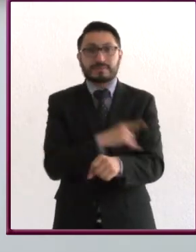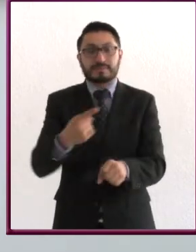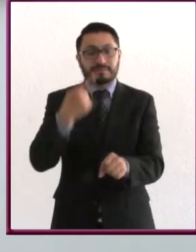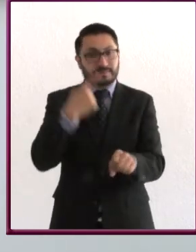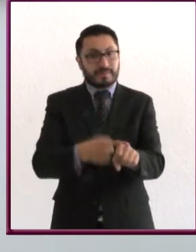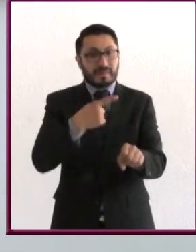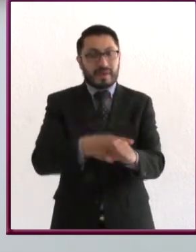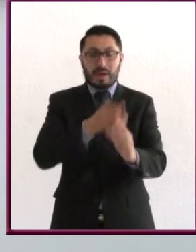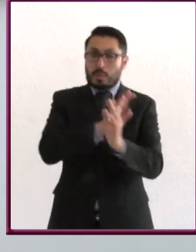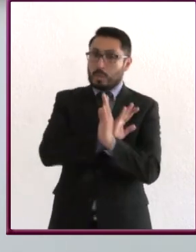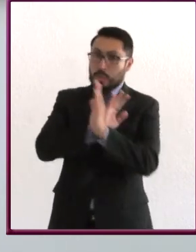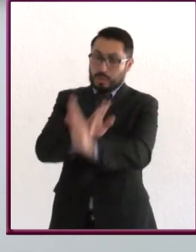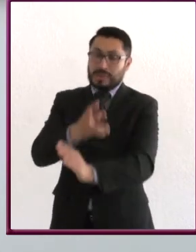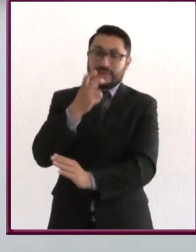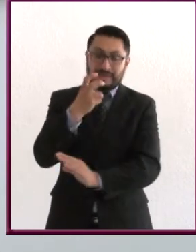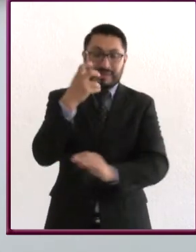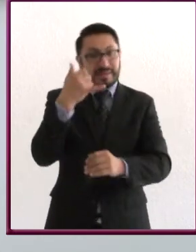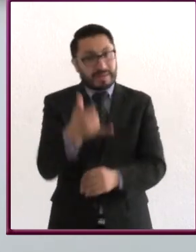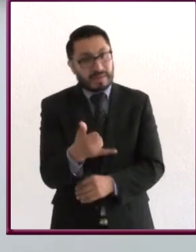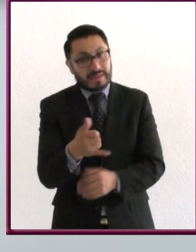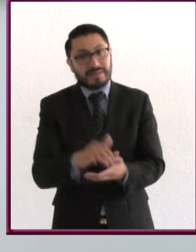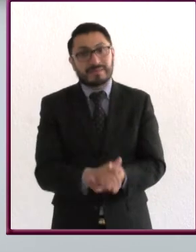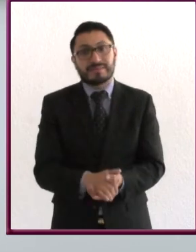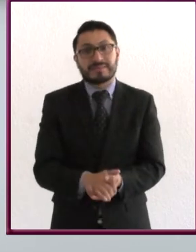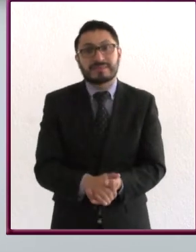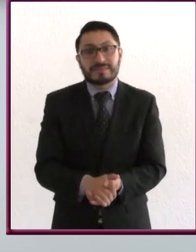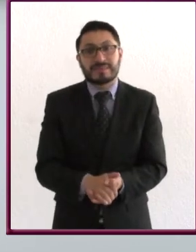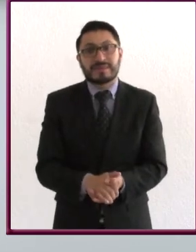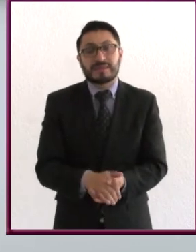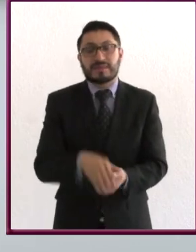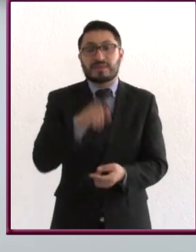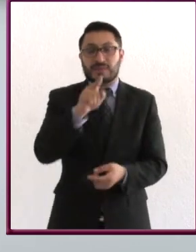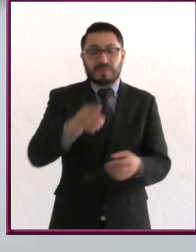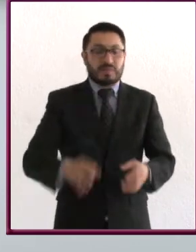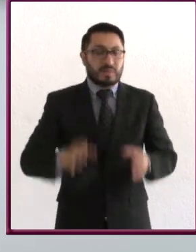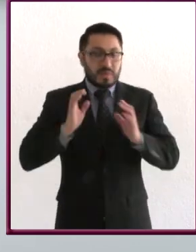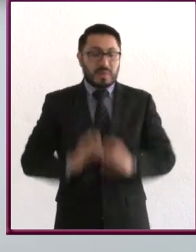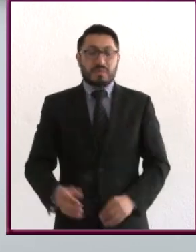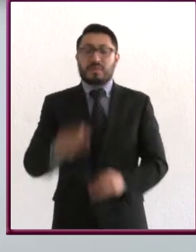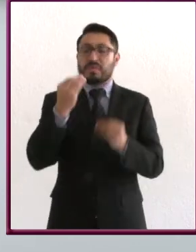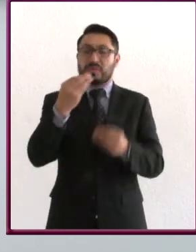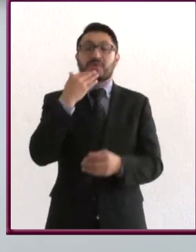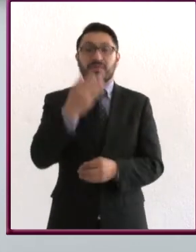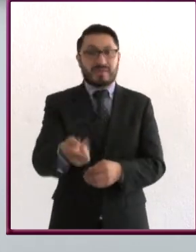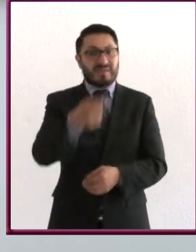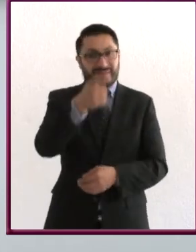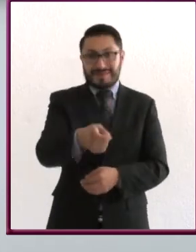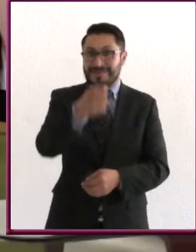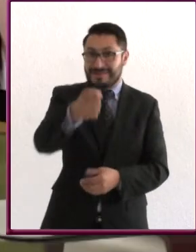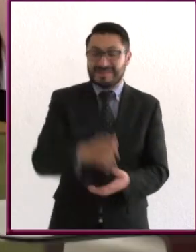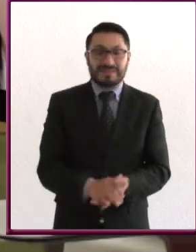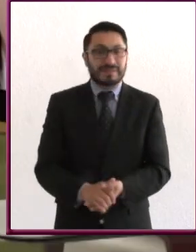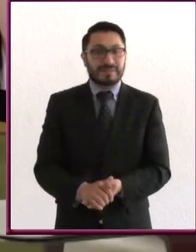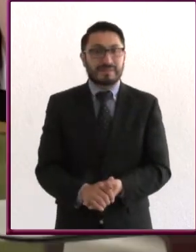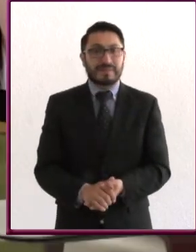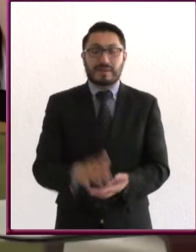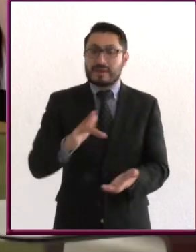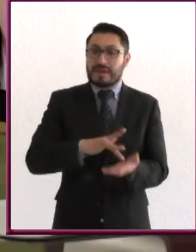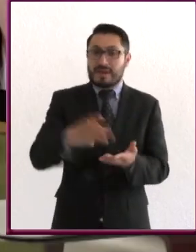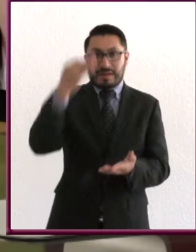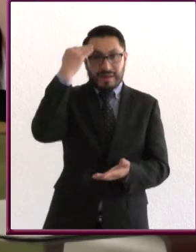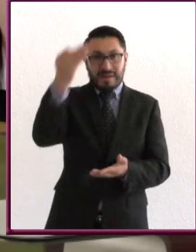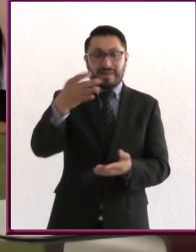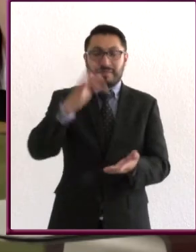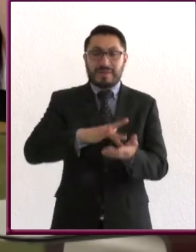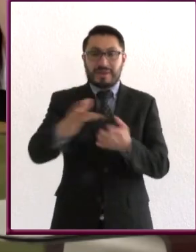enfermedades en un futuro y van a estar sintiéndose muy, muy bien, ¿ok? Les mando muchos saludos. Te agradezco mucho